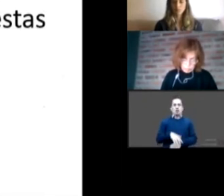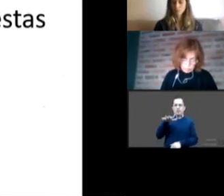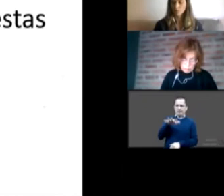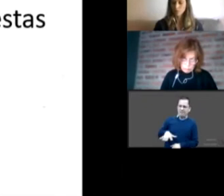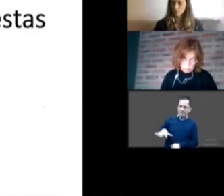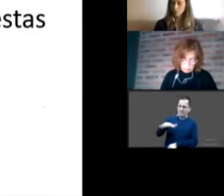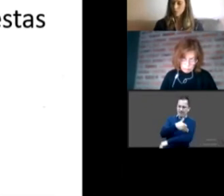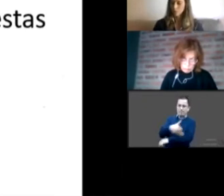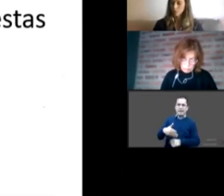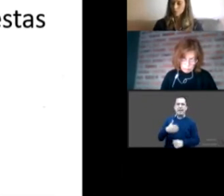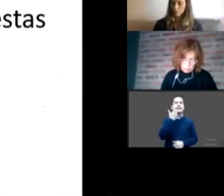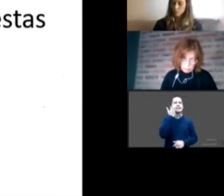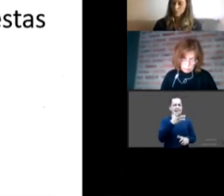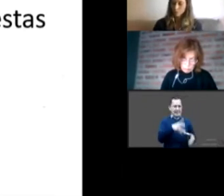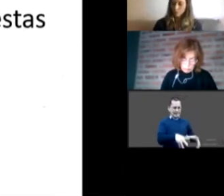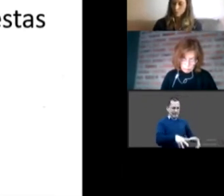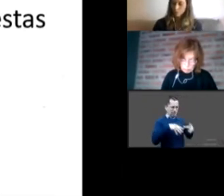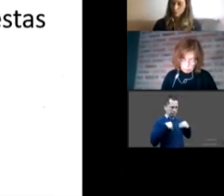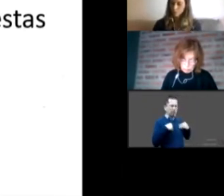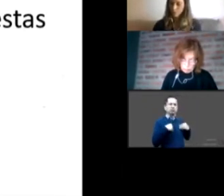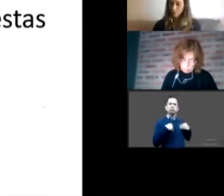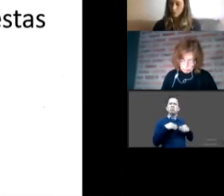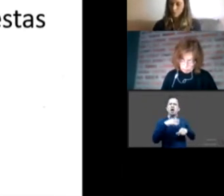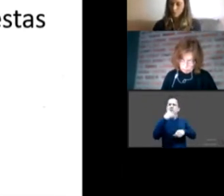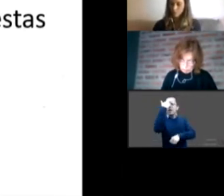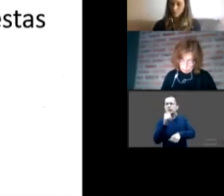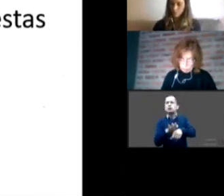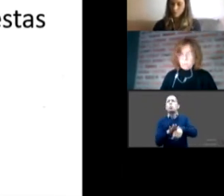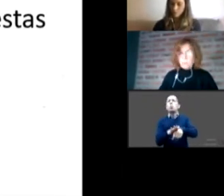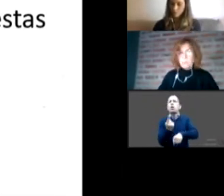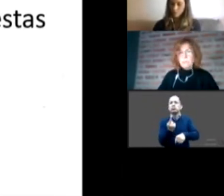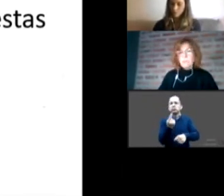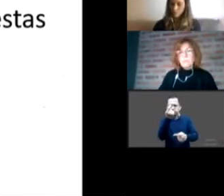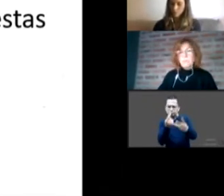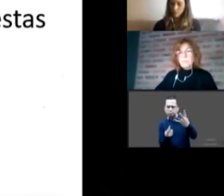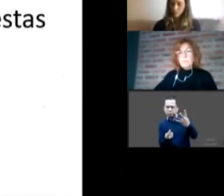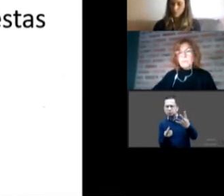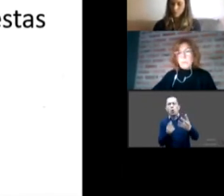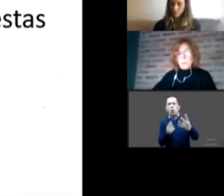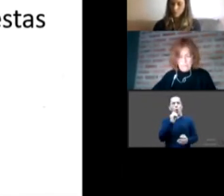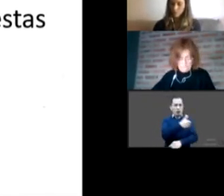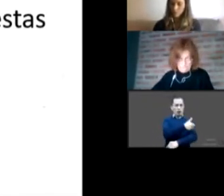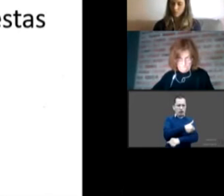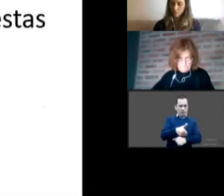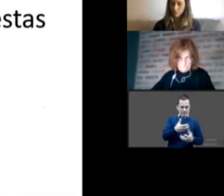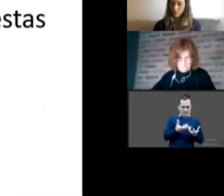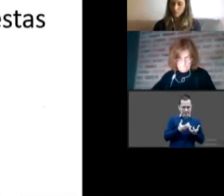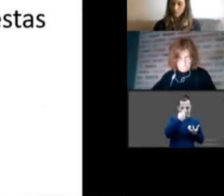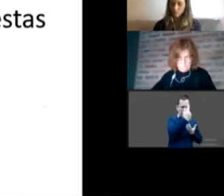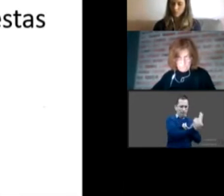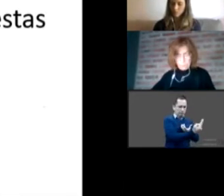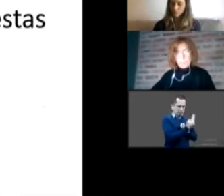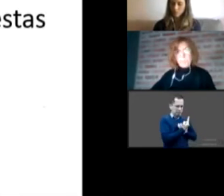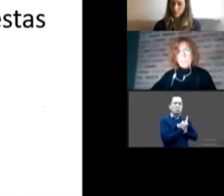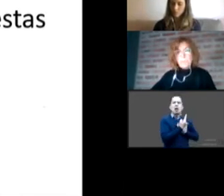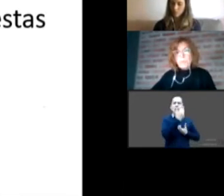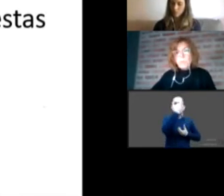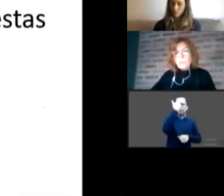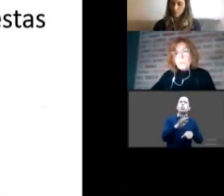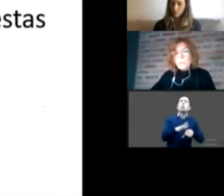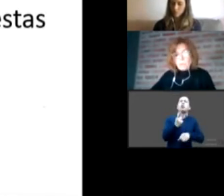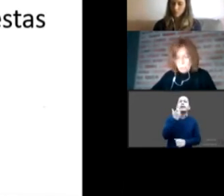a querer formar un hogar de acogida y por lo tanto a gestionar jurídicamente estas